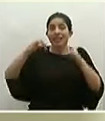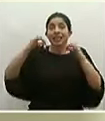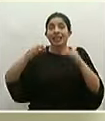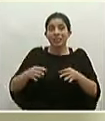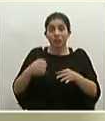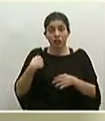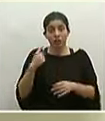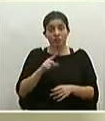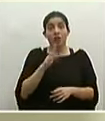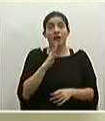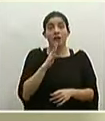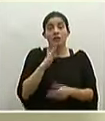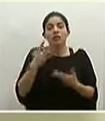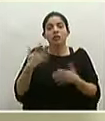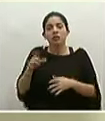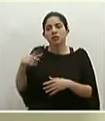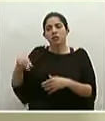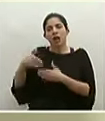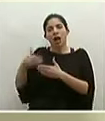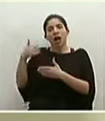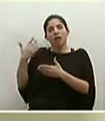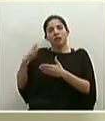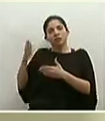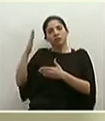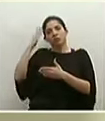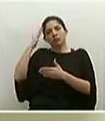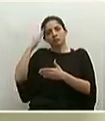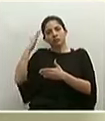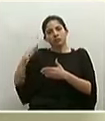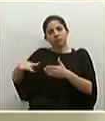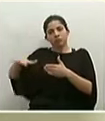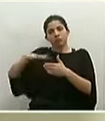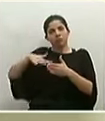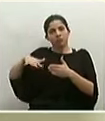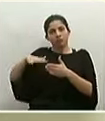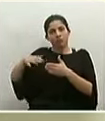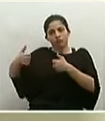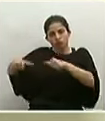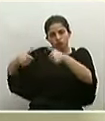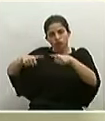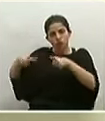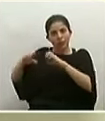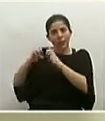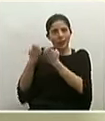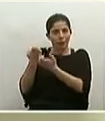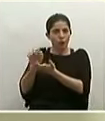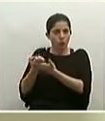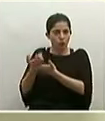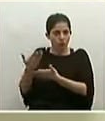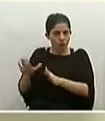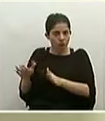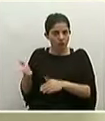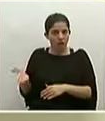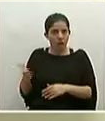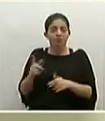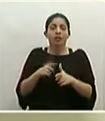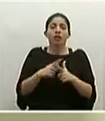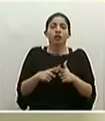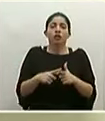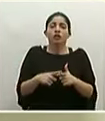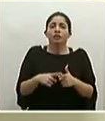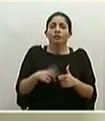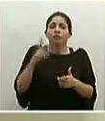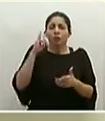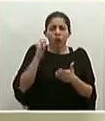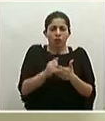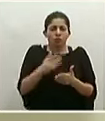han sido enteradas en muchos momentos del todo consensuadas con el equipo económico así que en ese sentido pues,